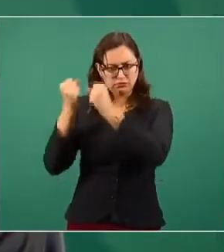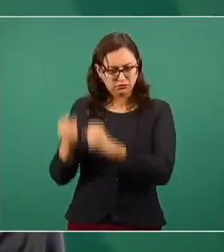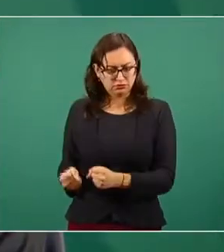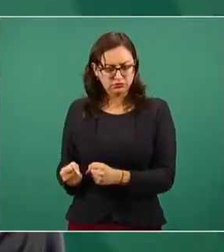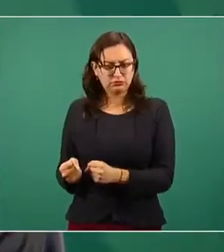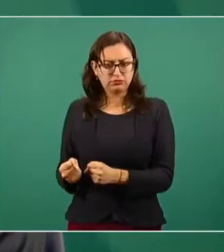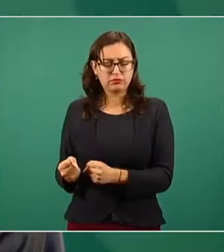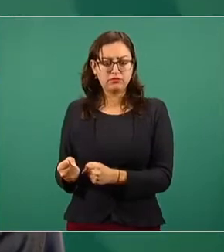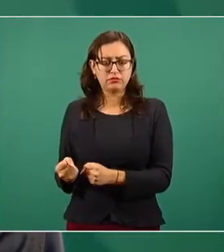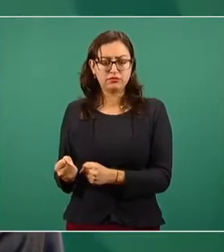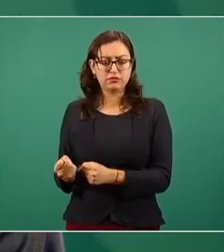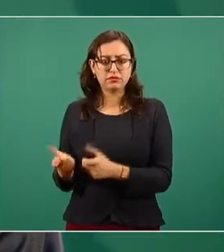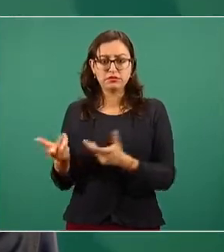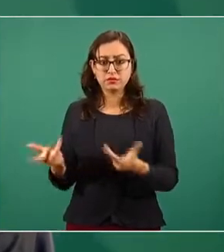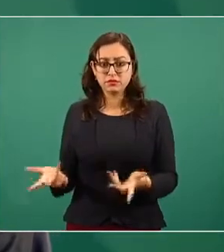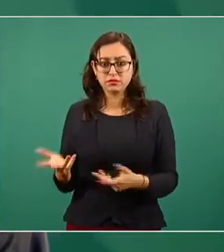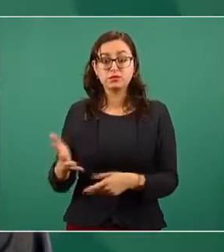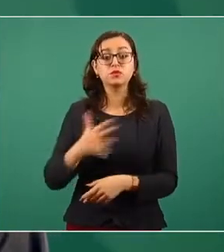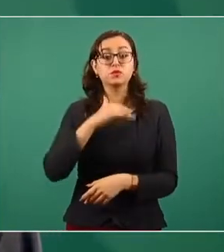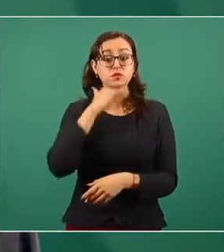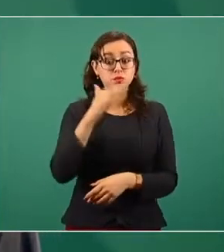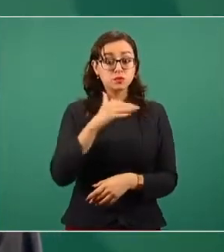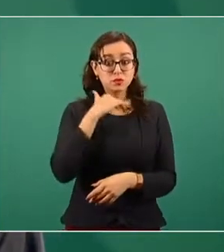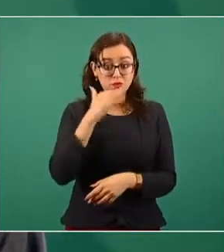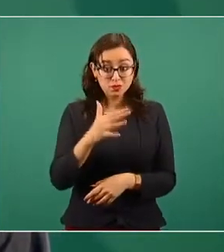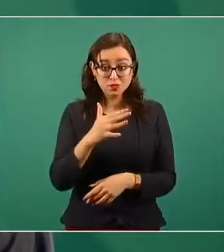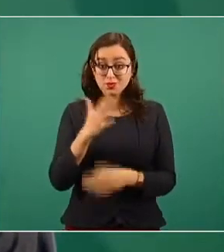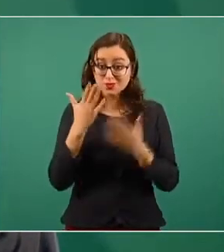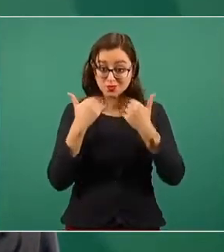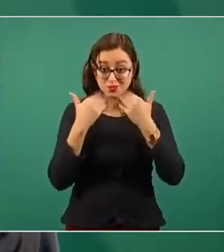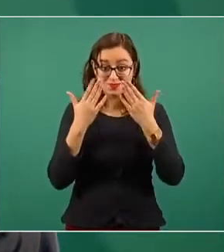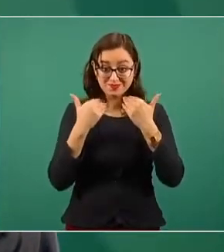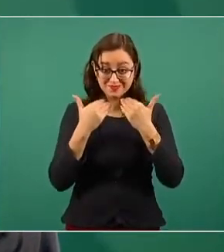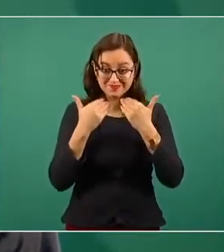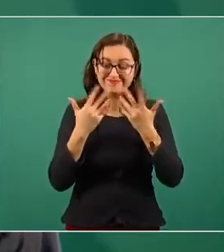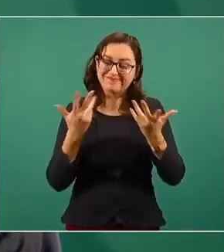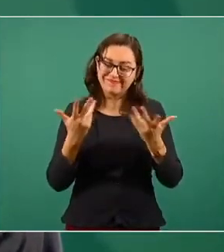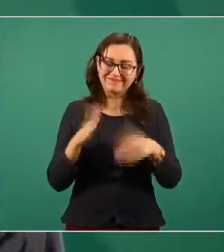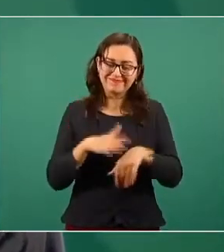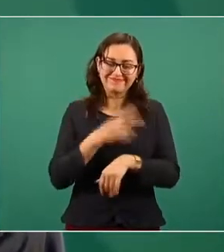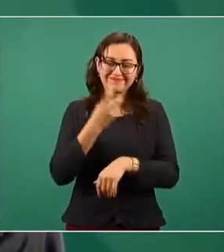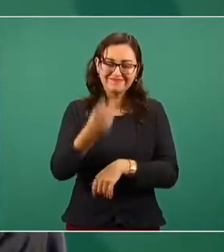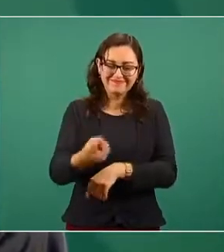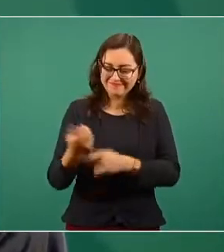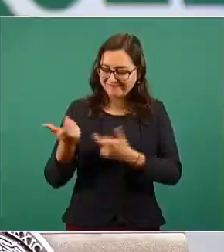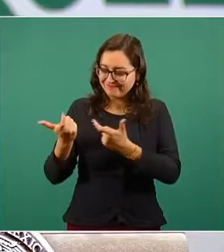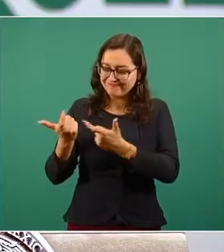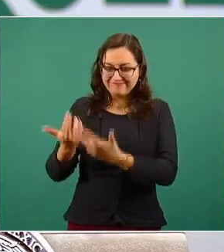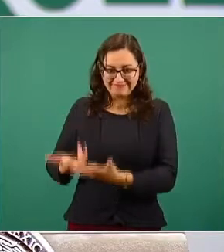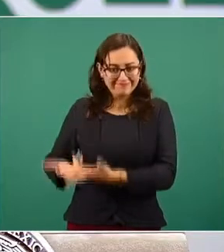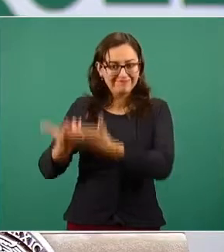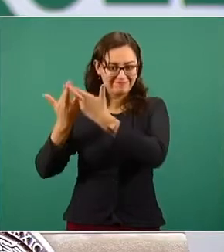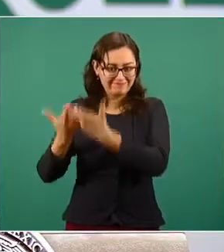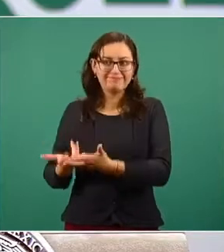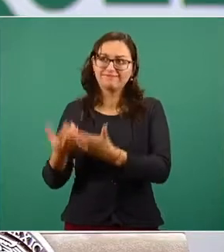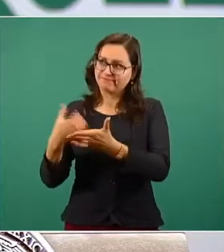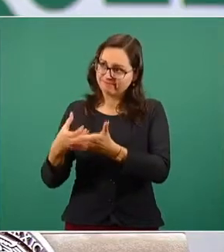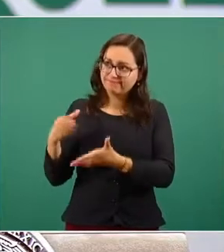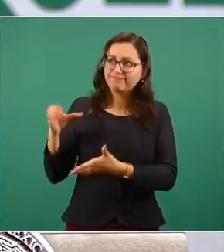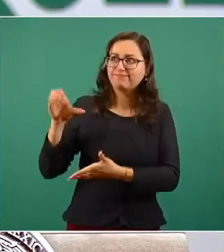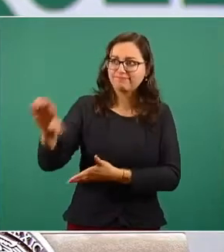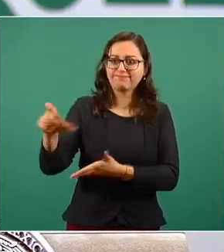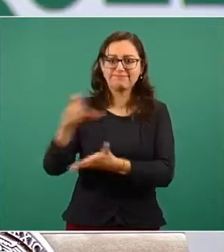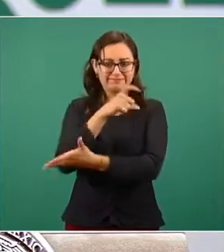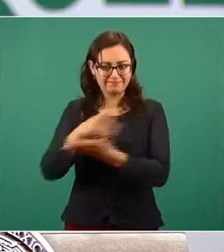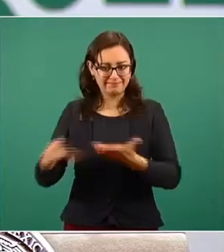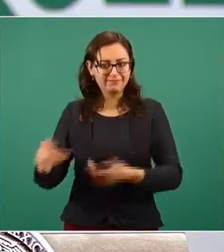hablamos de que no hay corrupción, es para tener esos fondos, y para que tengamos disponibilidad de adquirir la